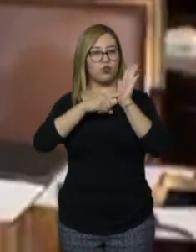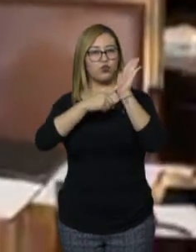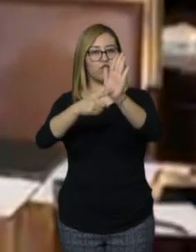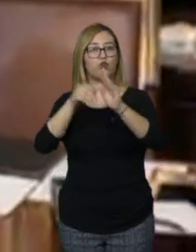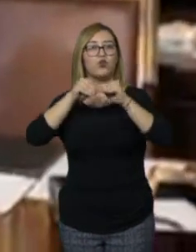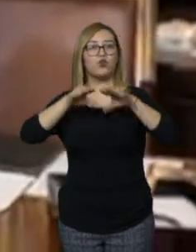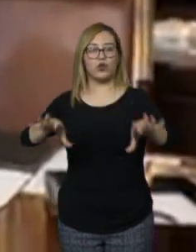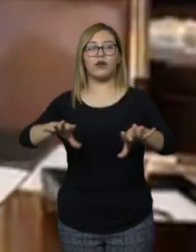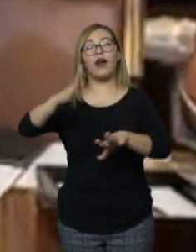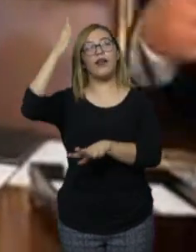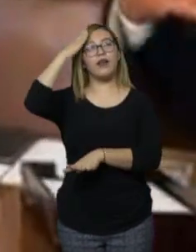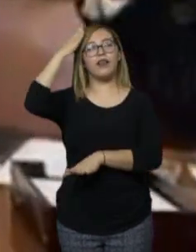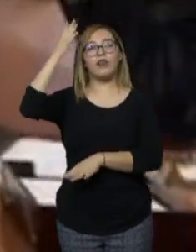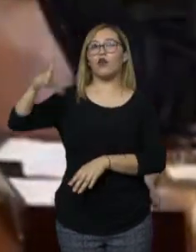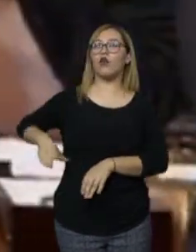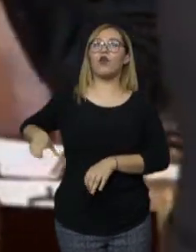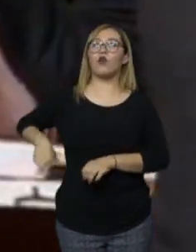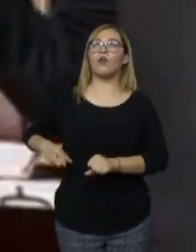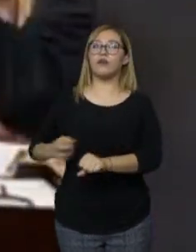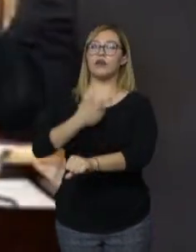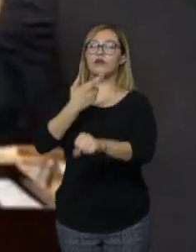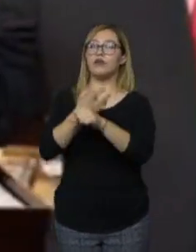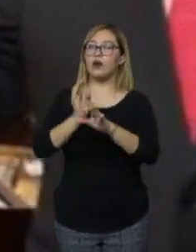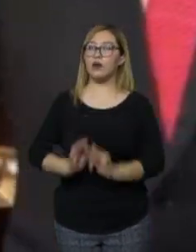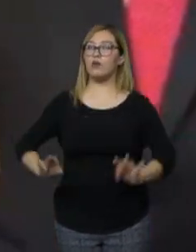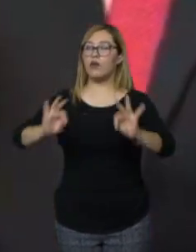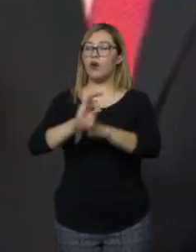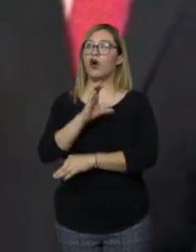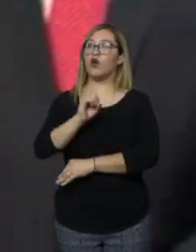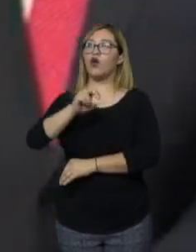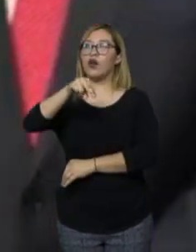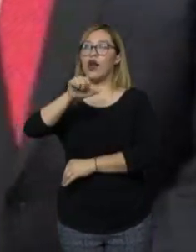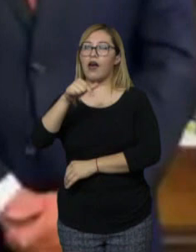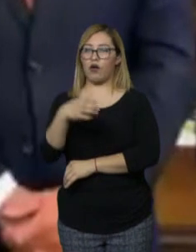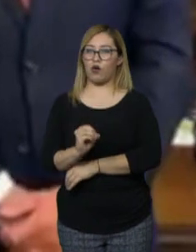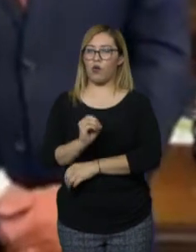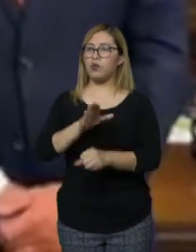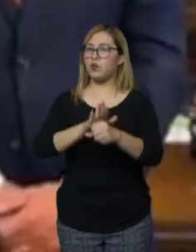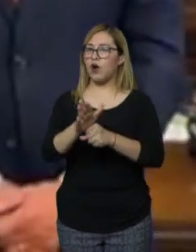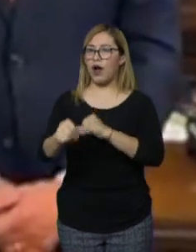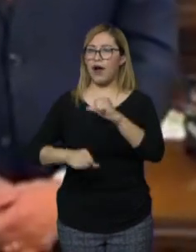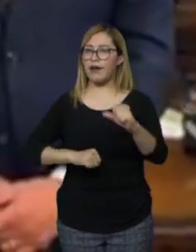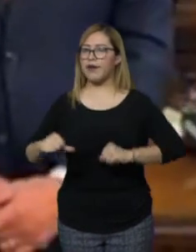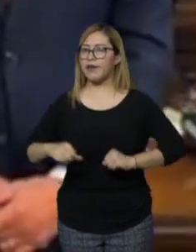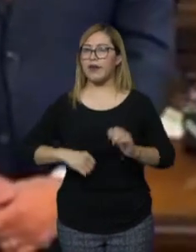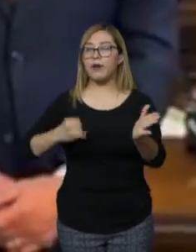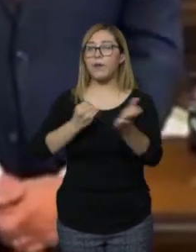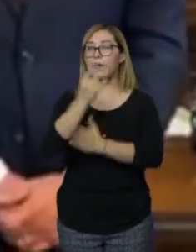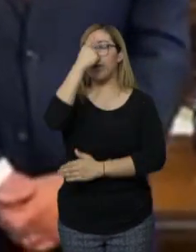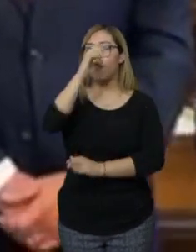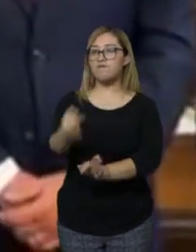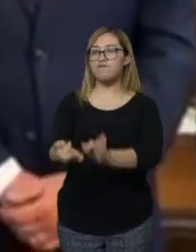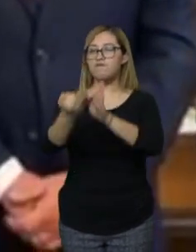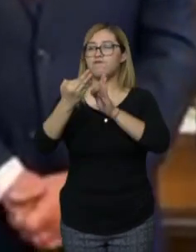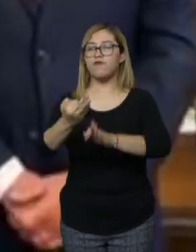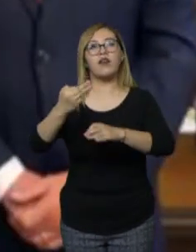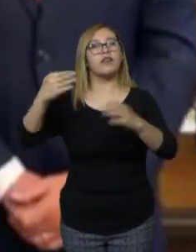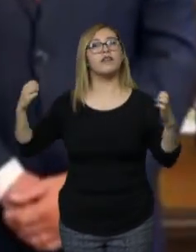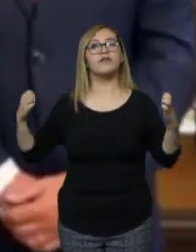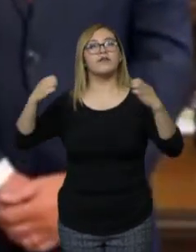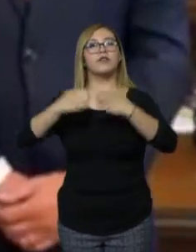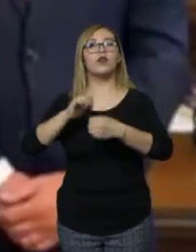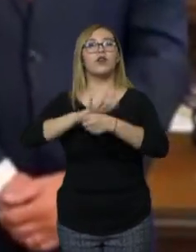el titular del Ejecutivo Federal destacó la importancia de la Conago ante las acciones tomadas para enfrentar la pandemia del coronavirus